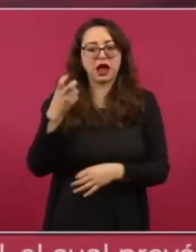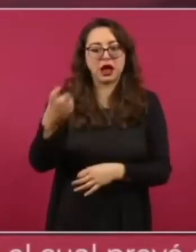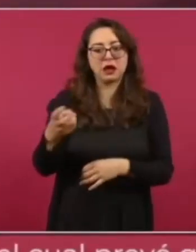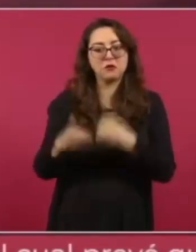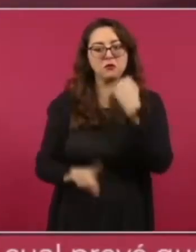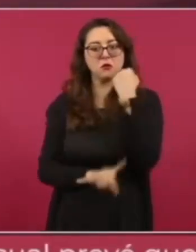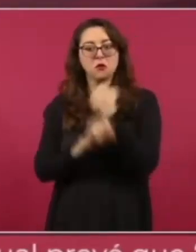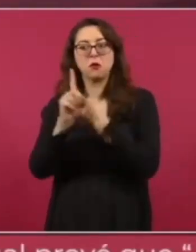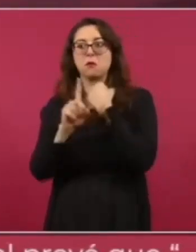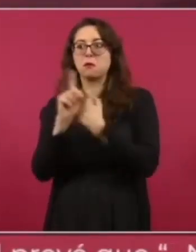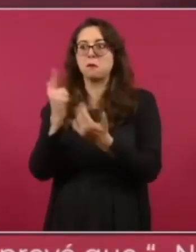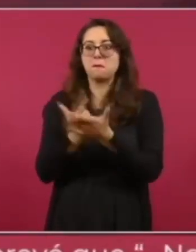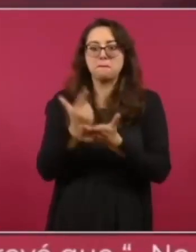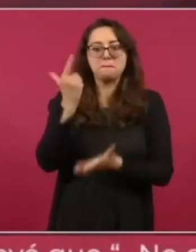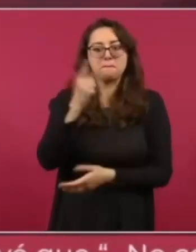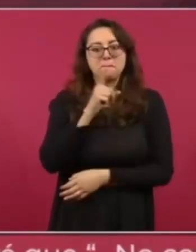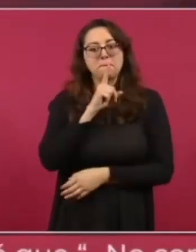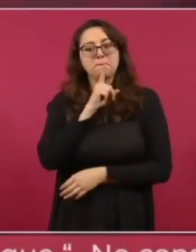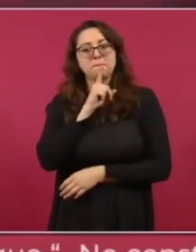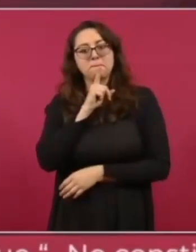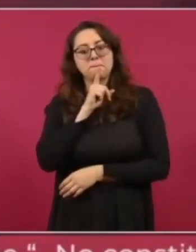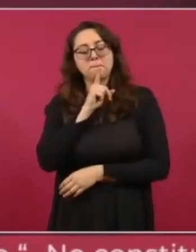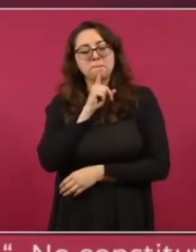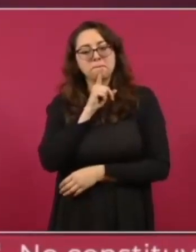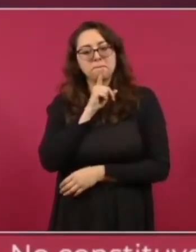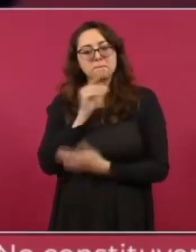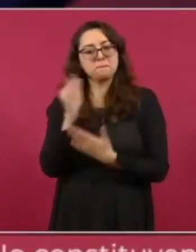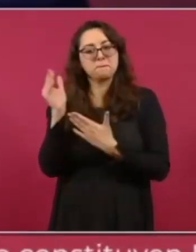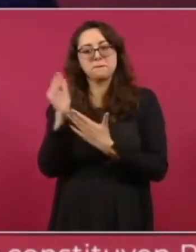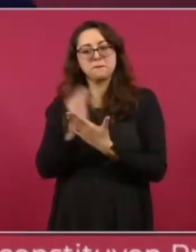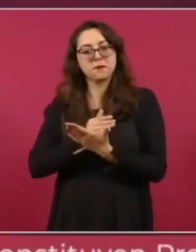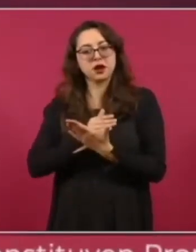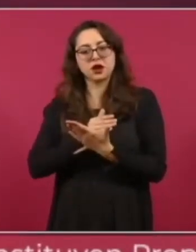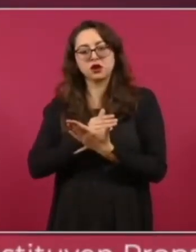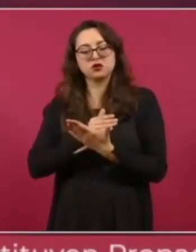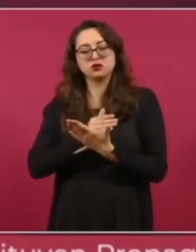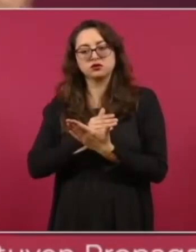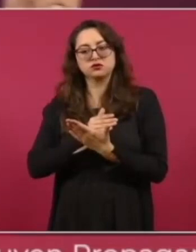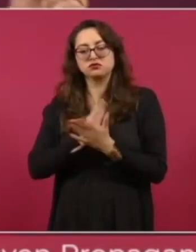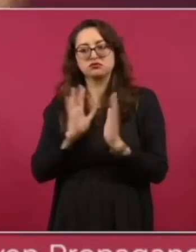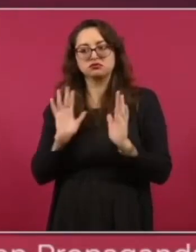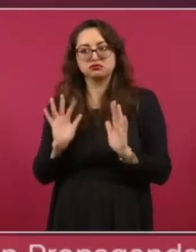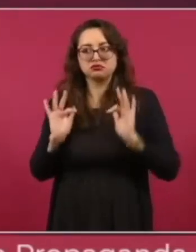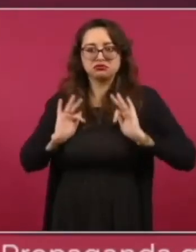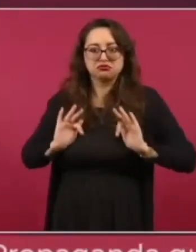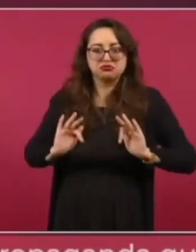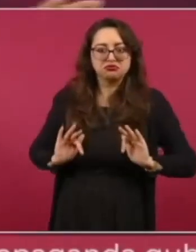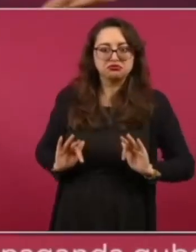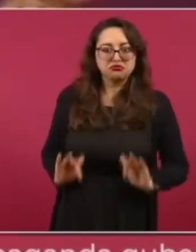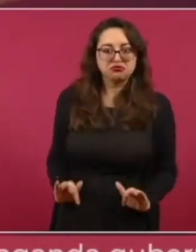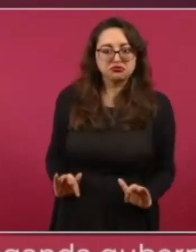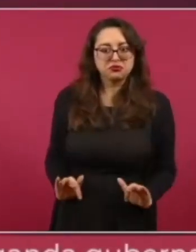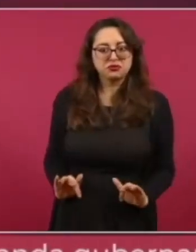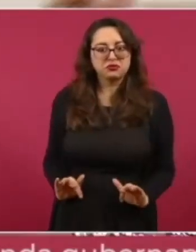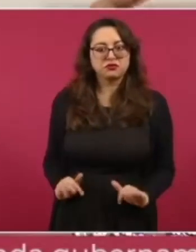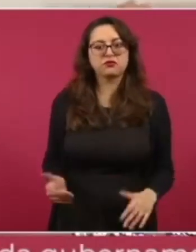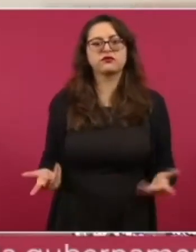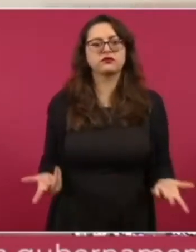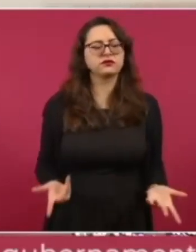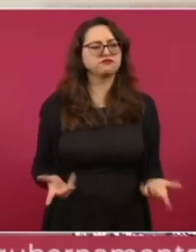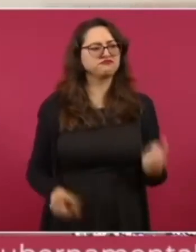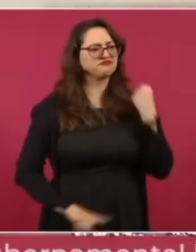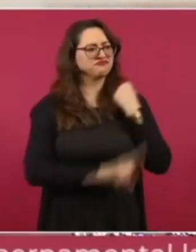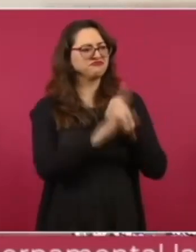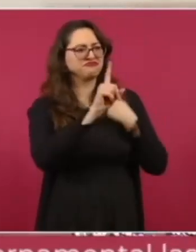¿Dónde había más violencia? En las colonias donde estaba roto el tejido